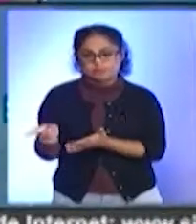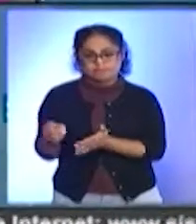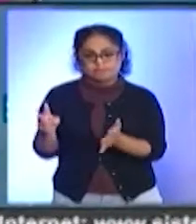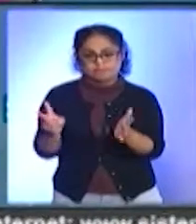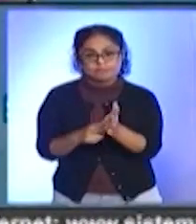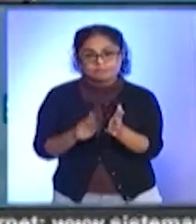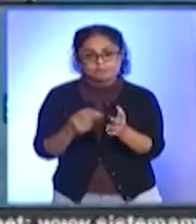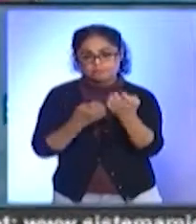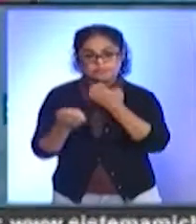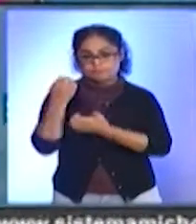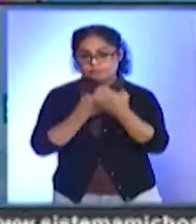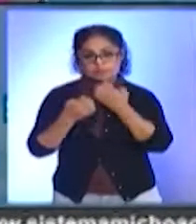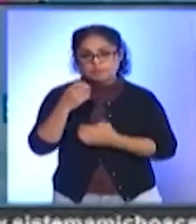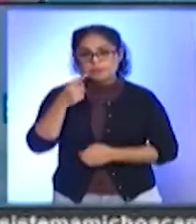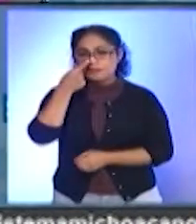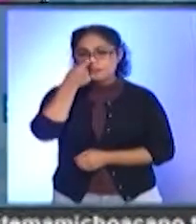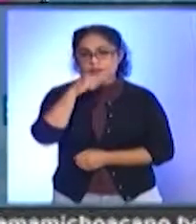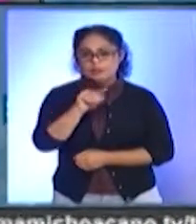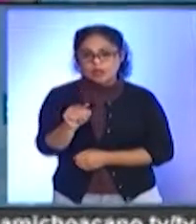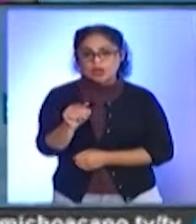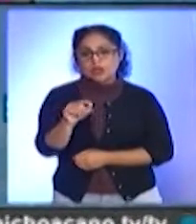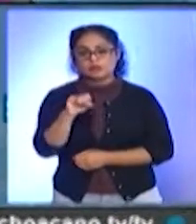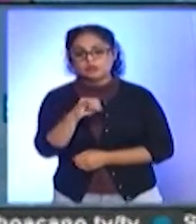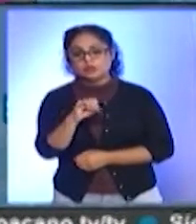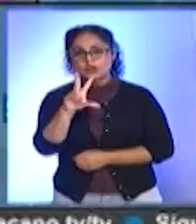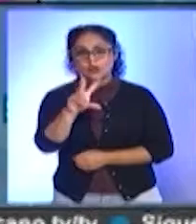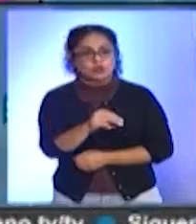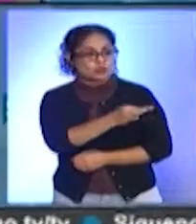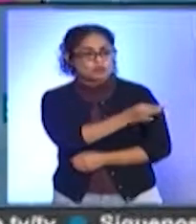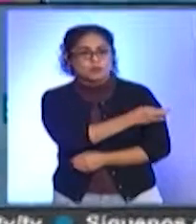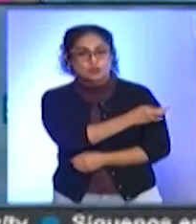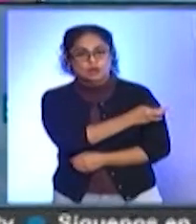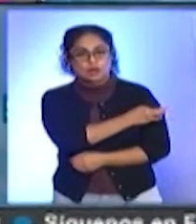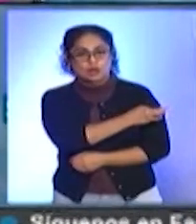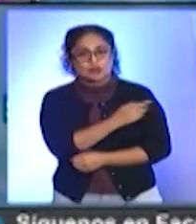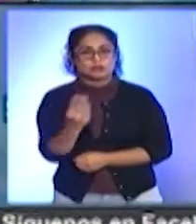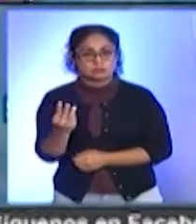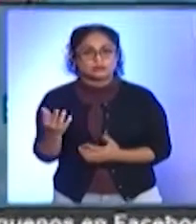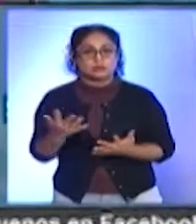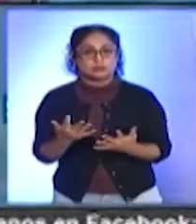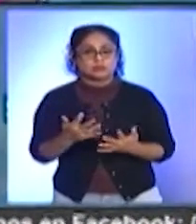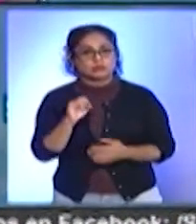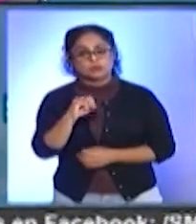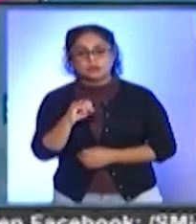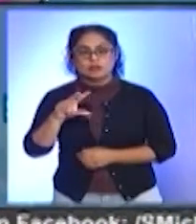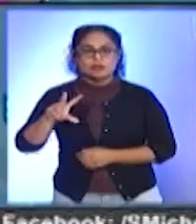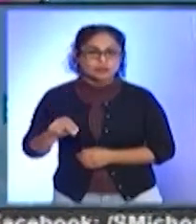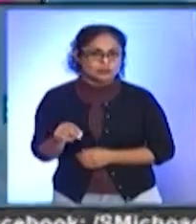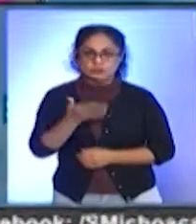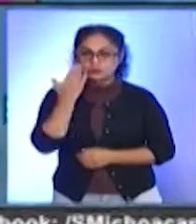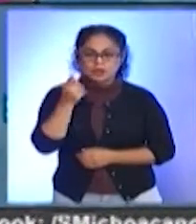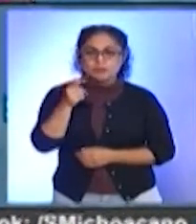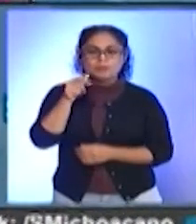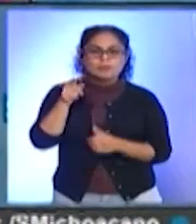para el efecto de que son candidatos para la inoculación con la vacuna que les corresponda, atendiendo a esa